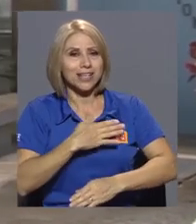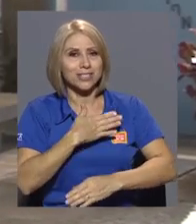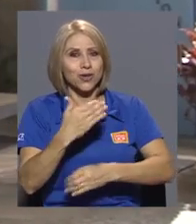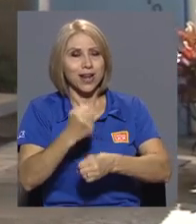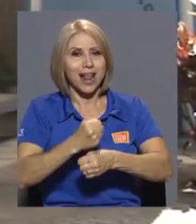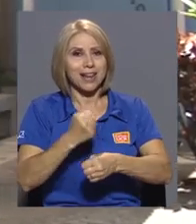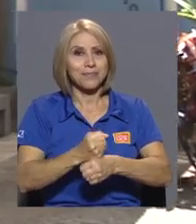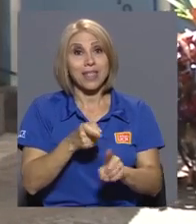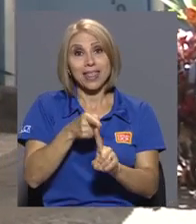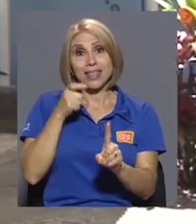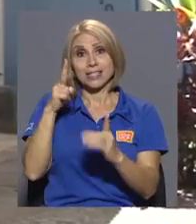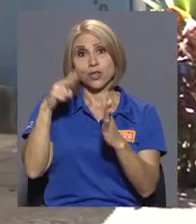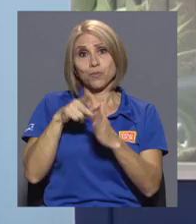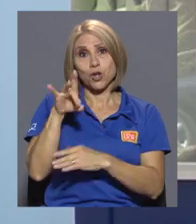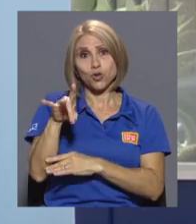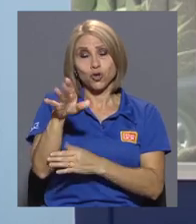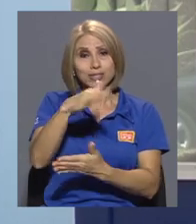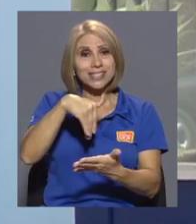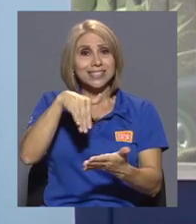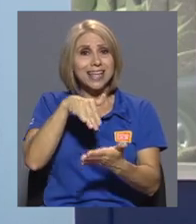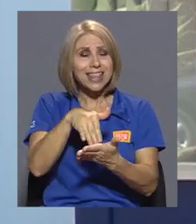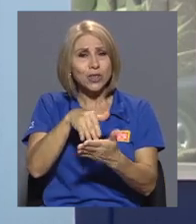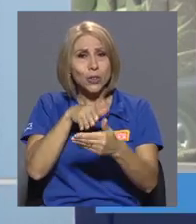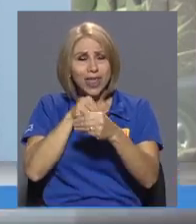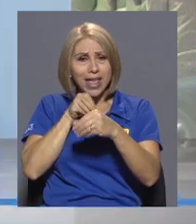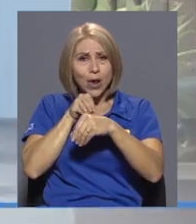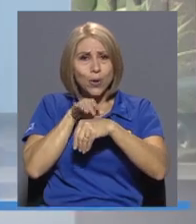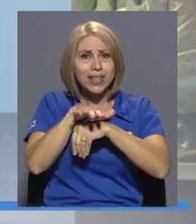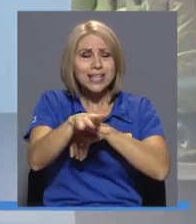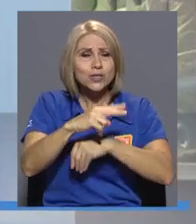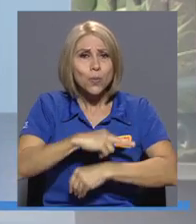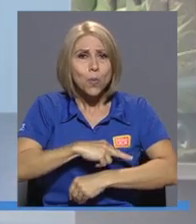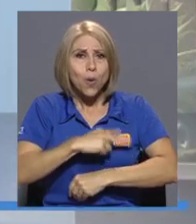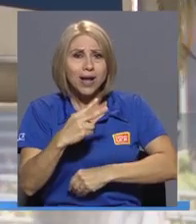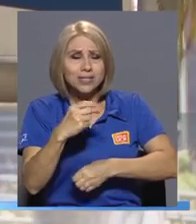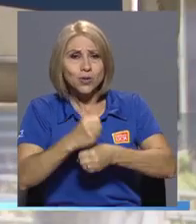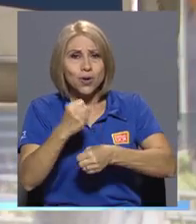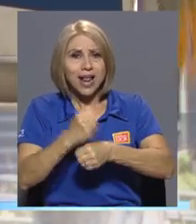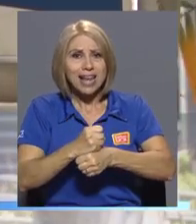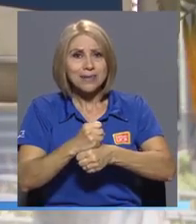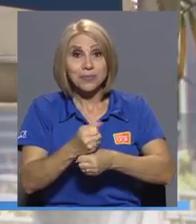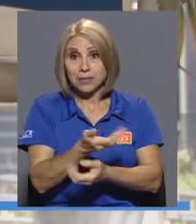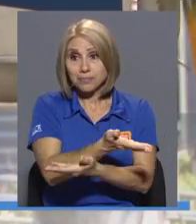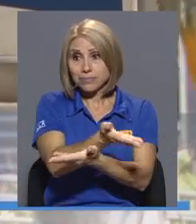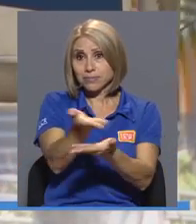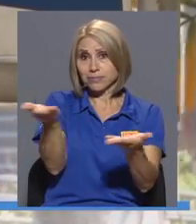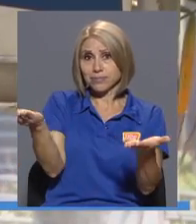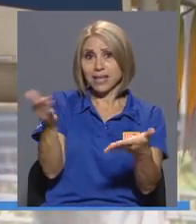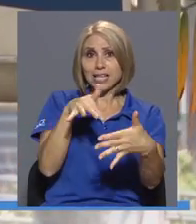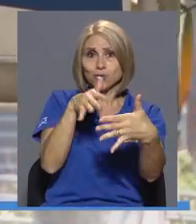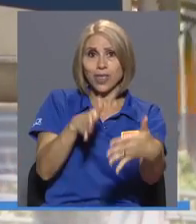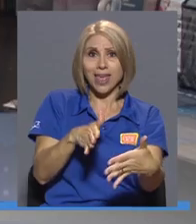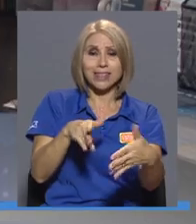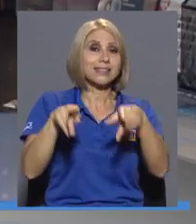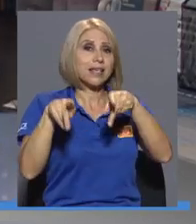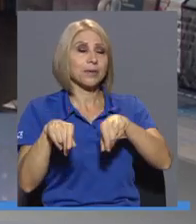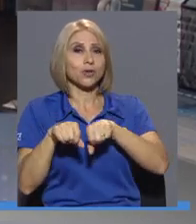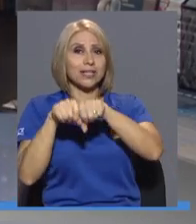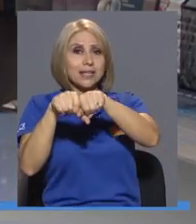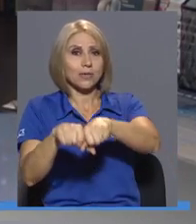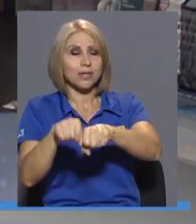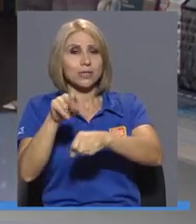Desde el 2008, el Centro de Orientación Vocacional pone a disposición de los estudiantes y egresados de la UCR